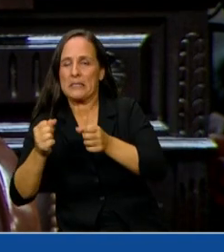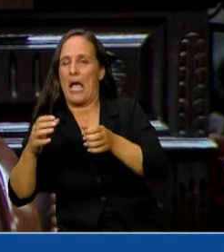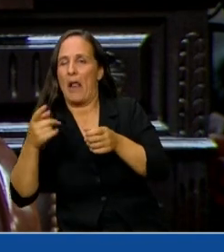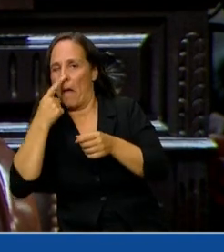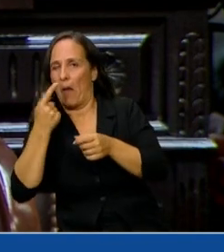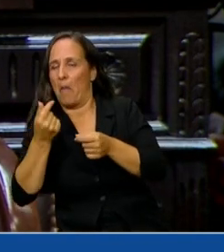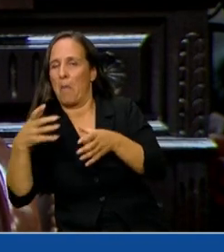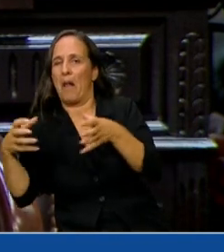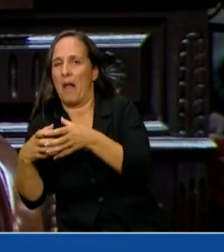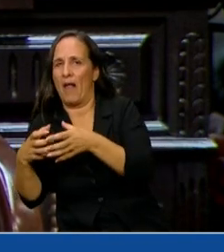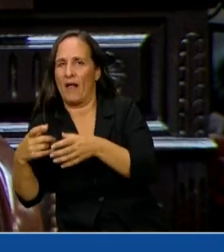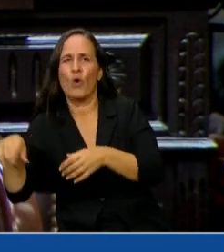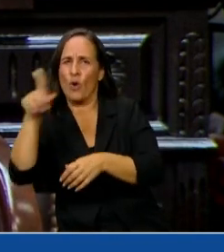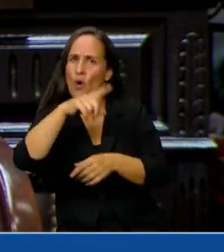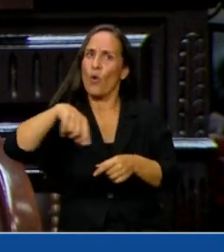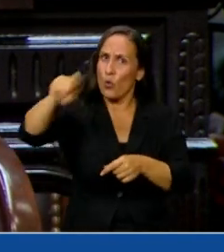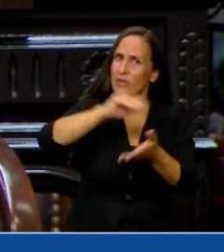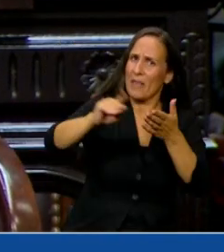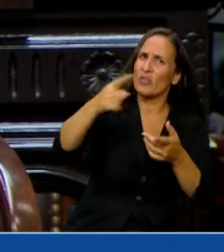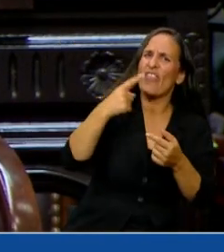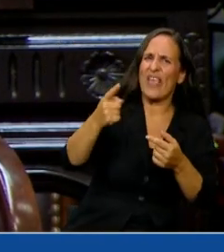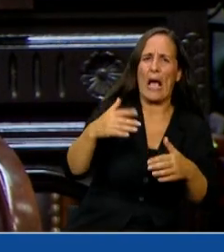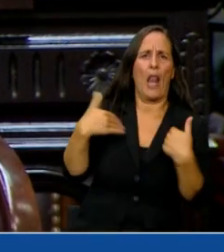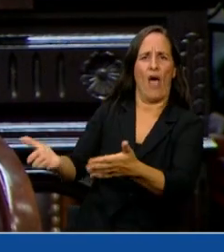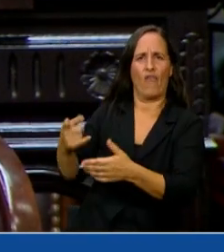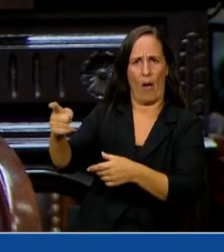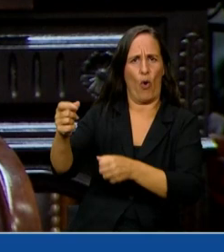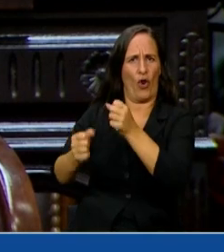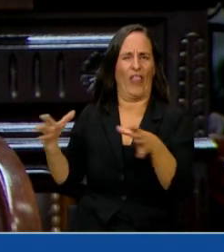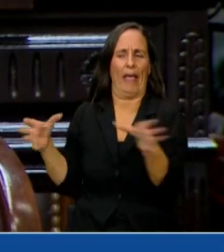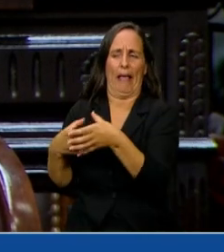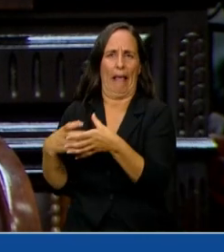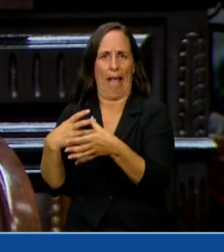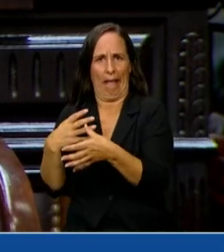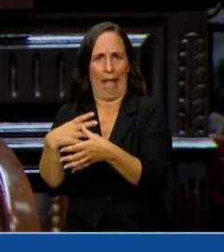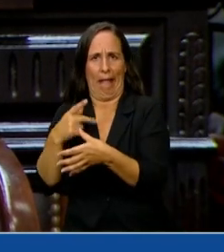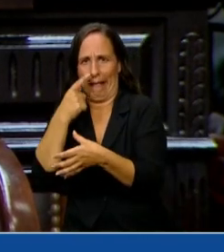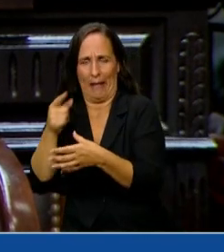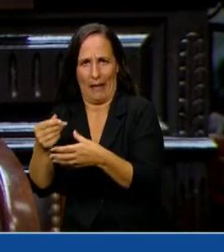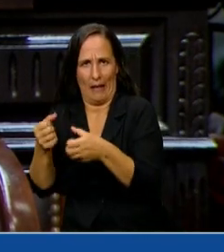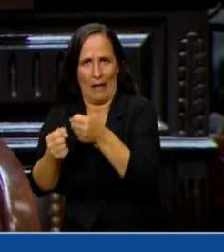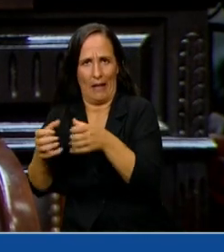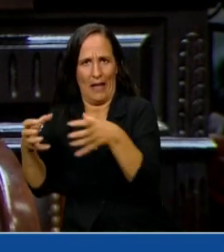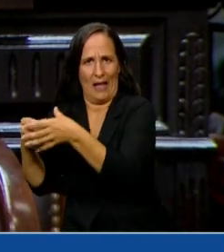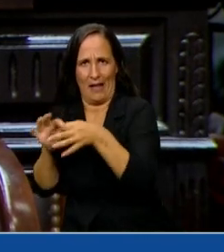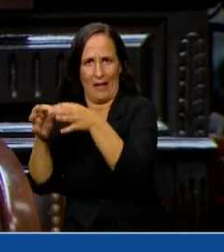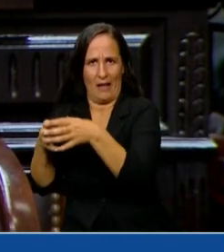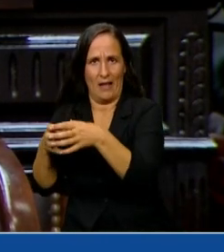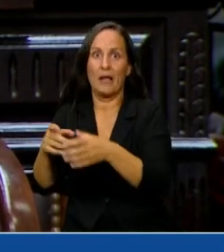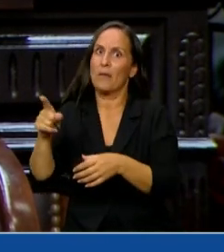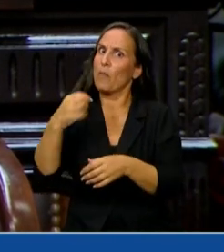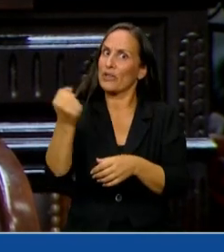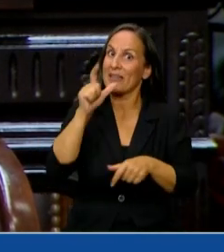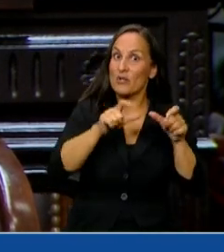Reconozcan a qué corporaciones defienden. Sean honestos. Tal vez es hora de que sus votantes sepan a quién representan